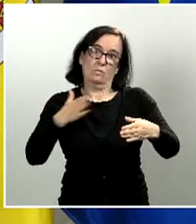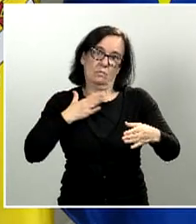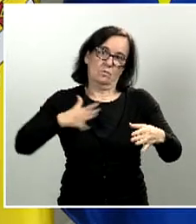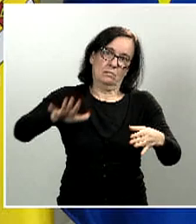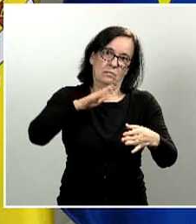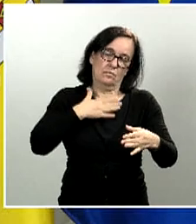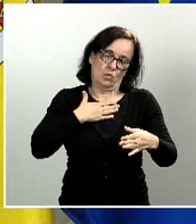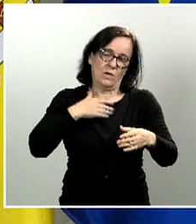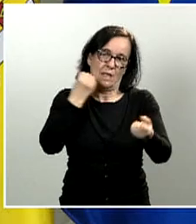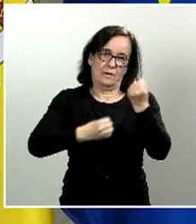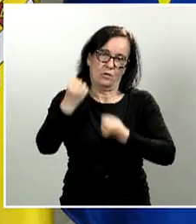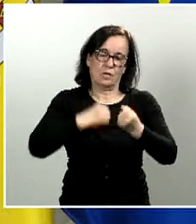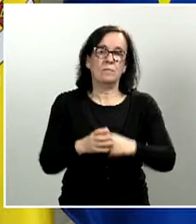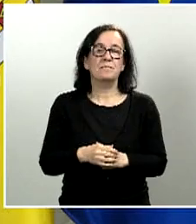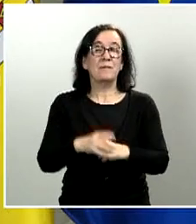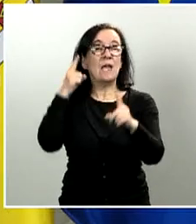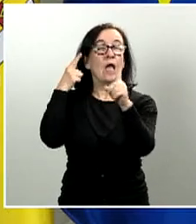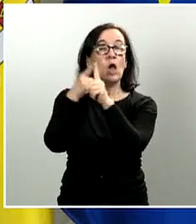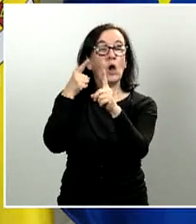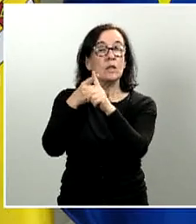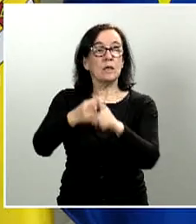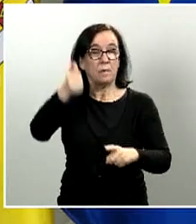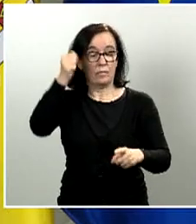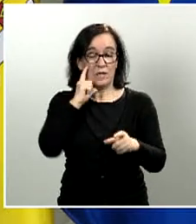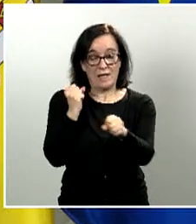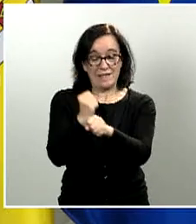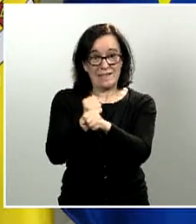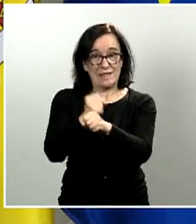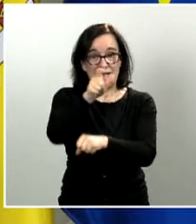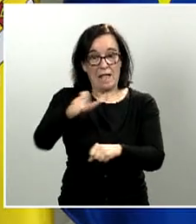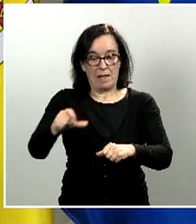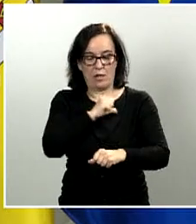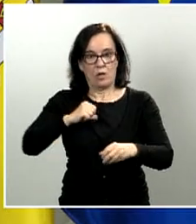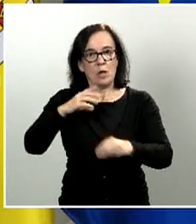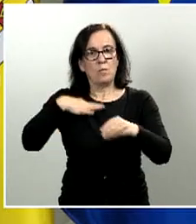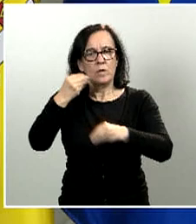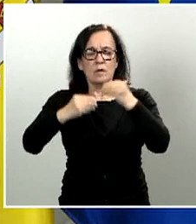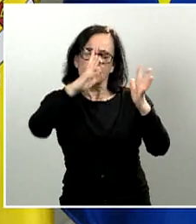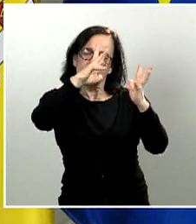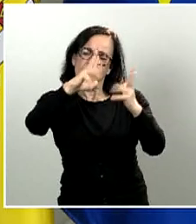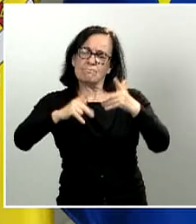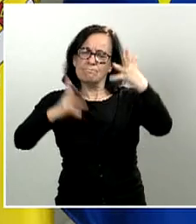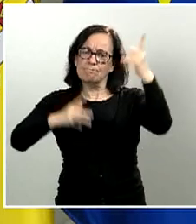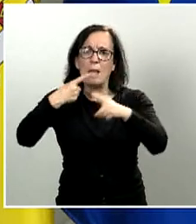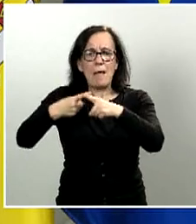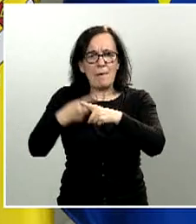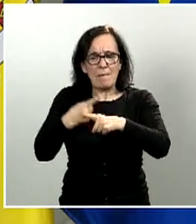Con este objetivo, en particular, los trabajadores autónomos podrán realizar el cálculo de los pagos fraccionados del impuesto sobre la renta de las personas físicas